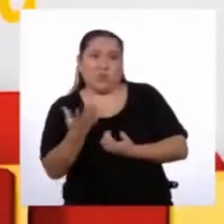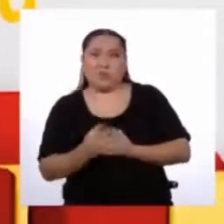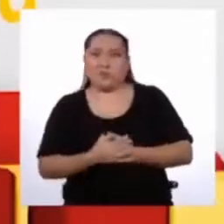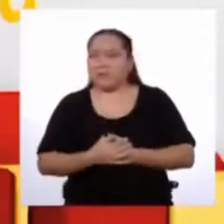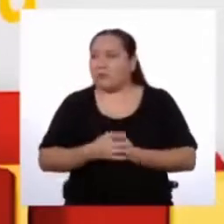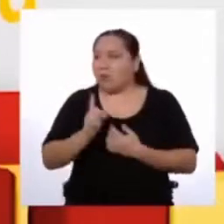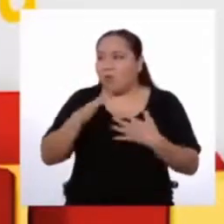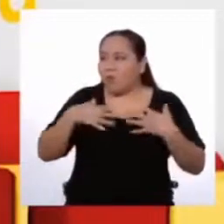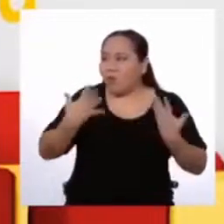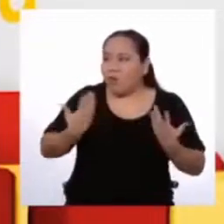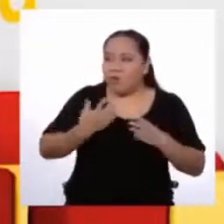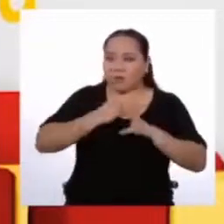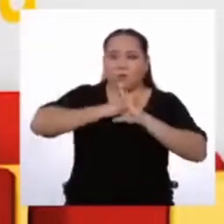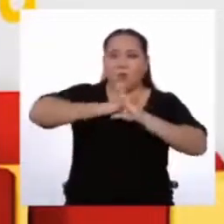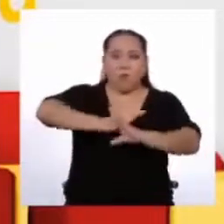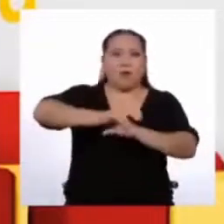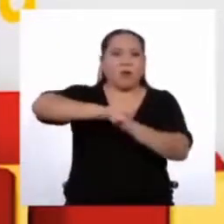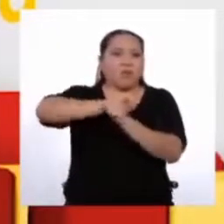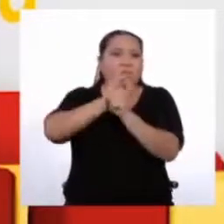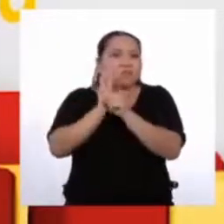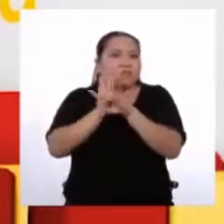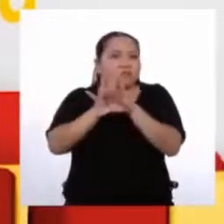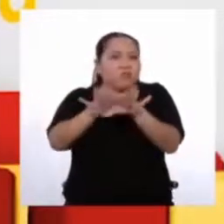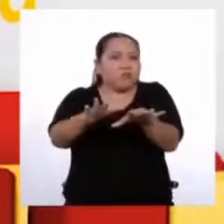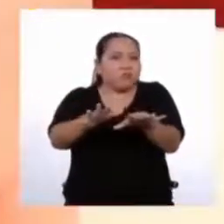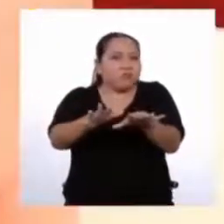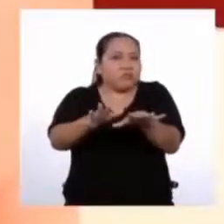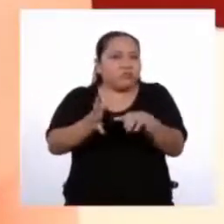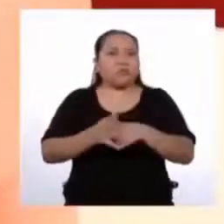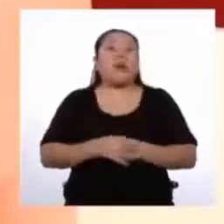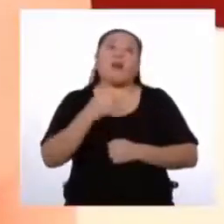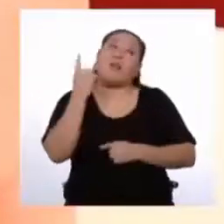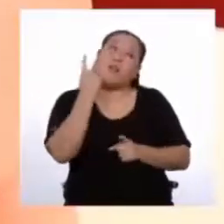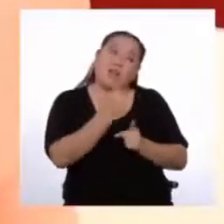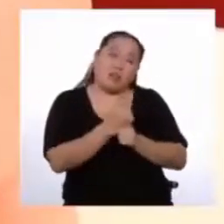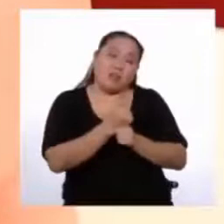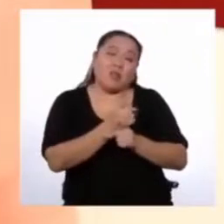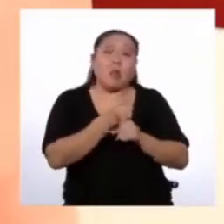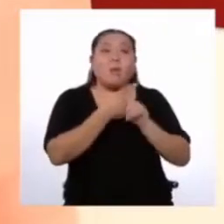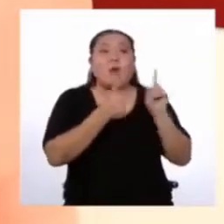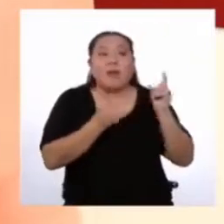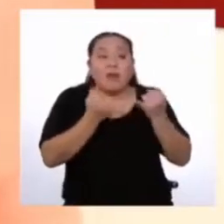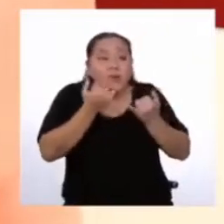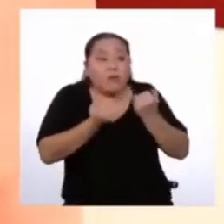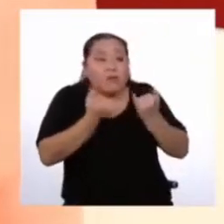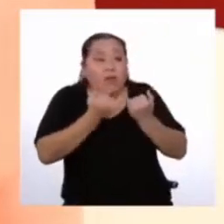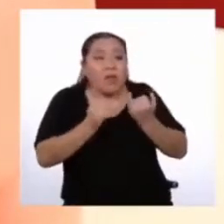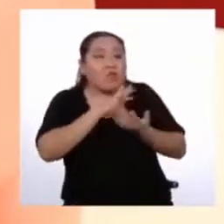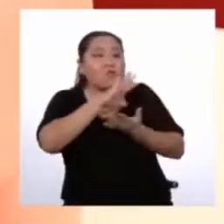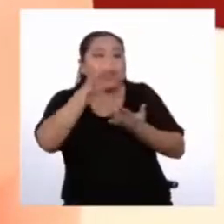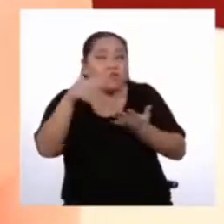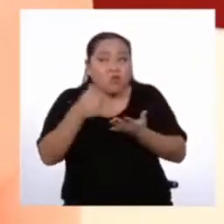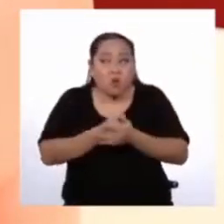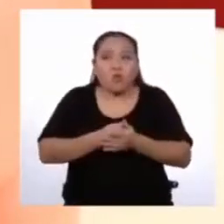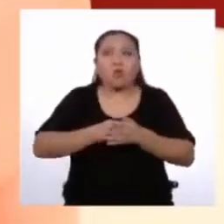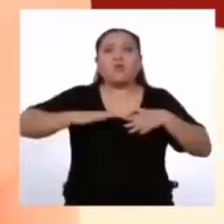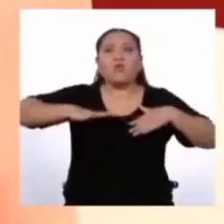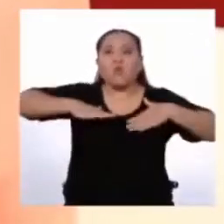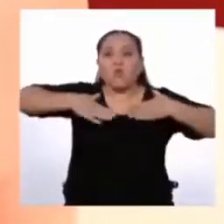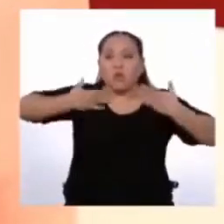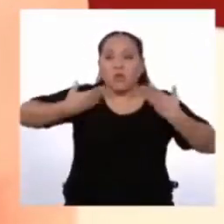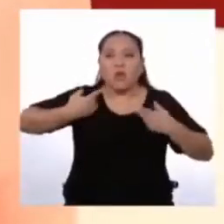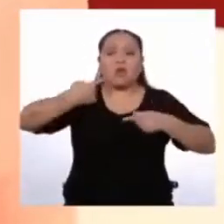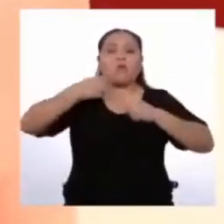No podríamos combatir la enfermedad del COVID-19 ¡Así es! Pero finalmente todas y todos pudieron